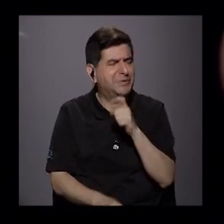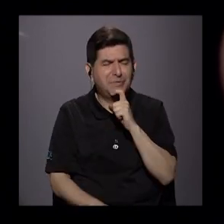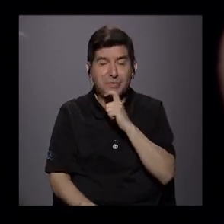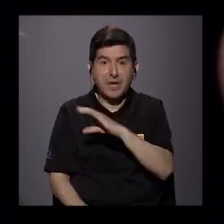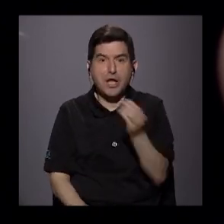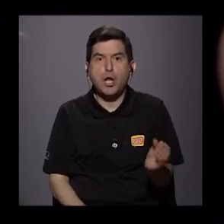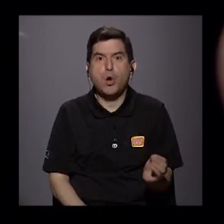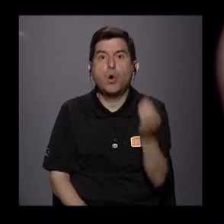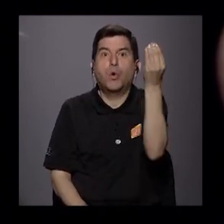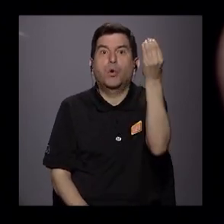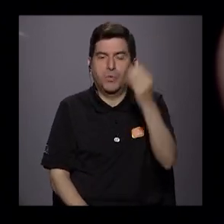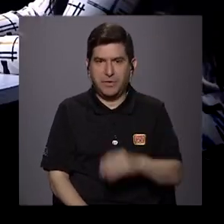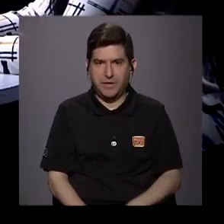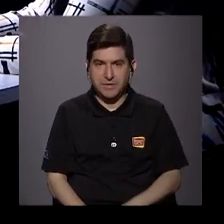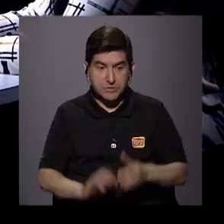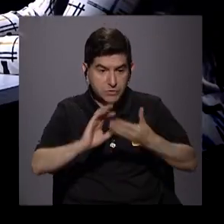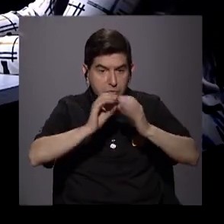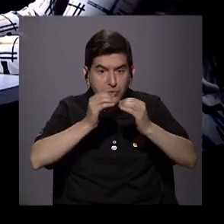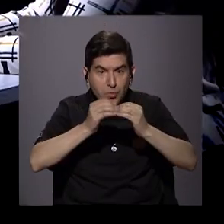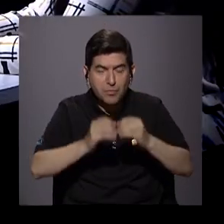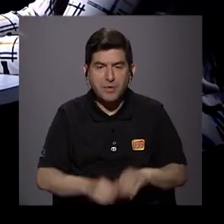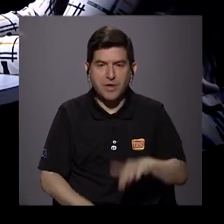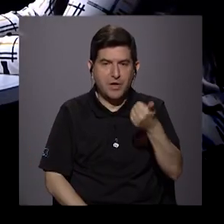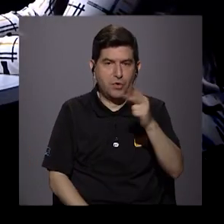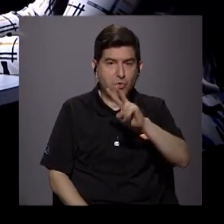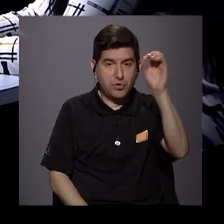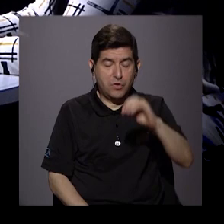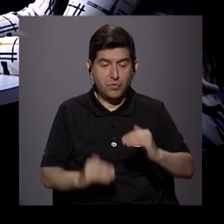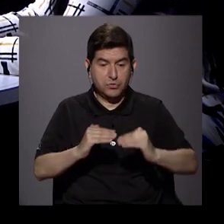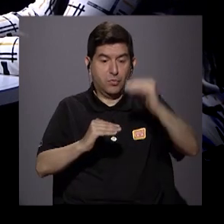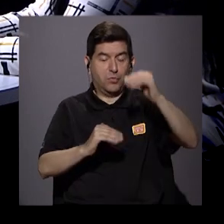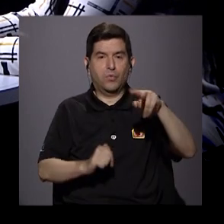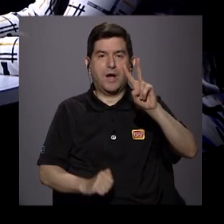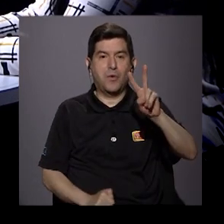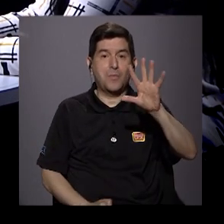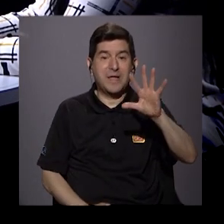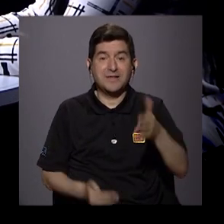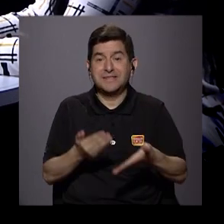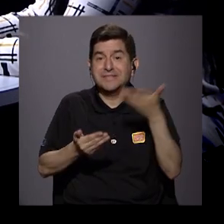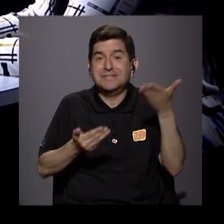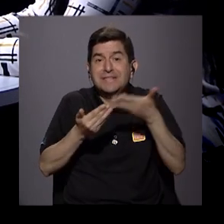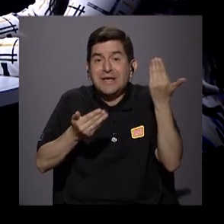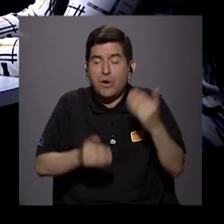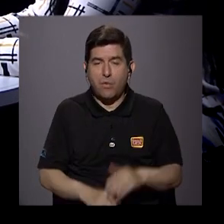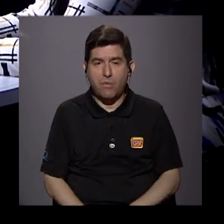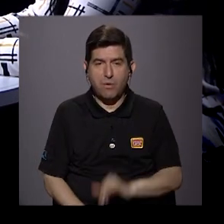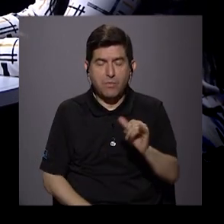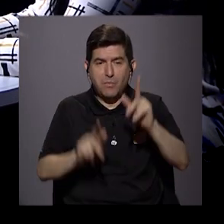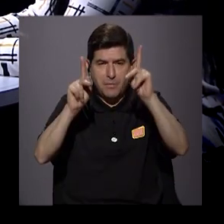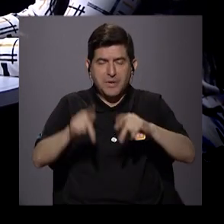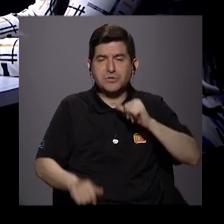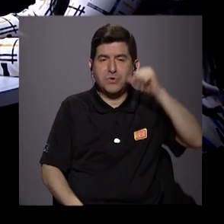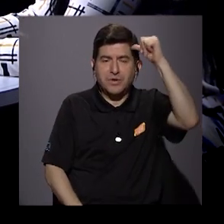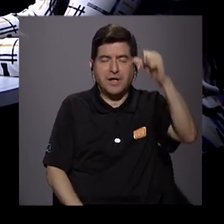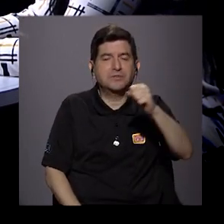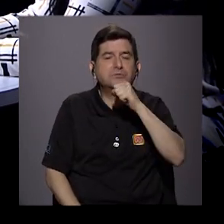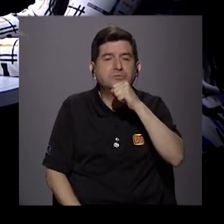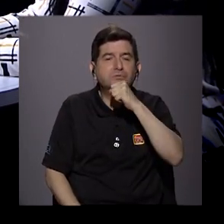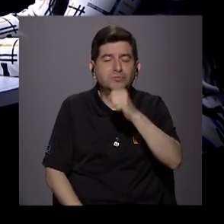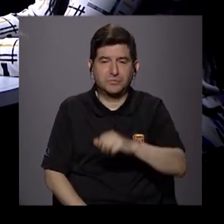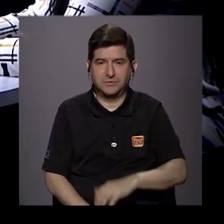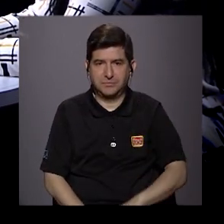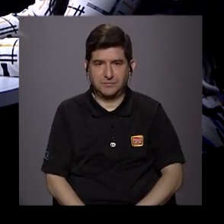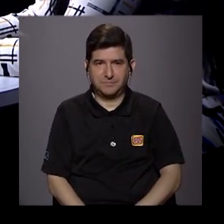sobre todo, en este momento que la cifra inclusive de ese 12% sube hasta un 25 casi. Y nos encontramos también las personas adultas mayores,